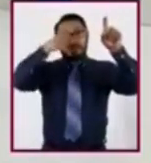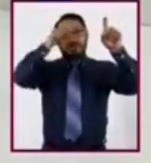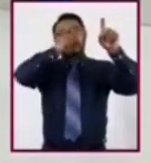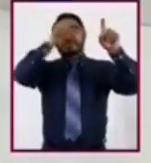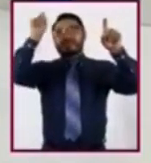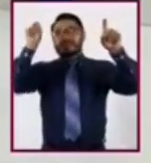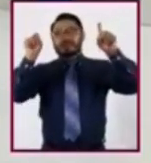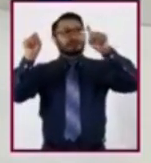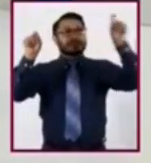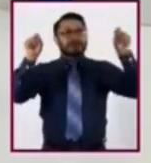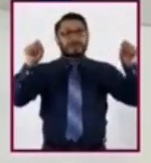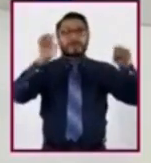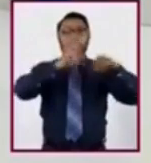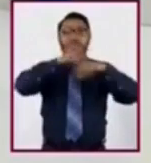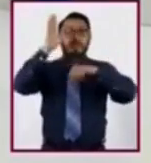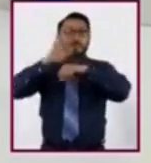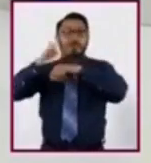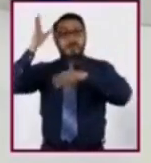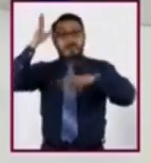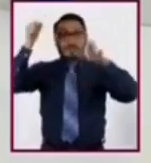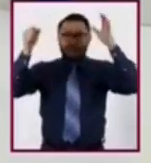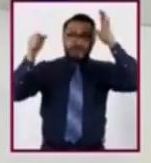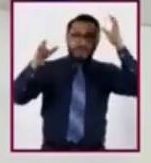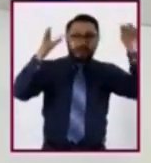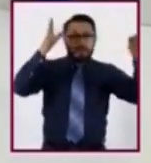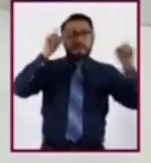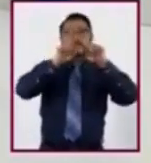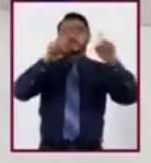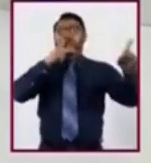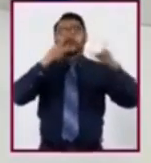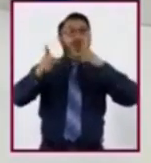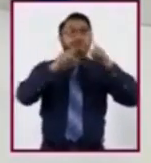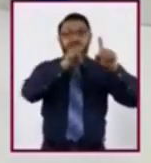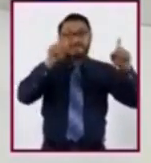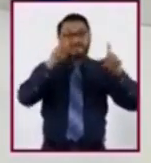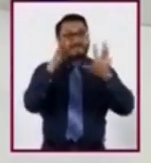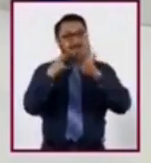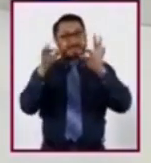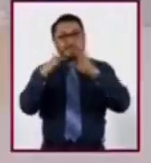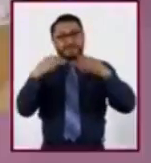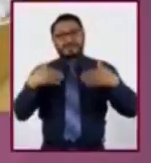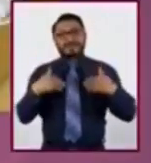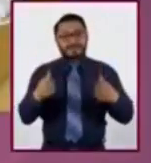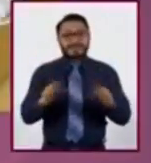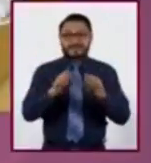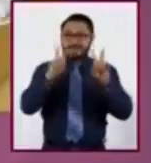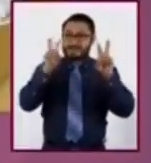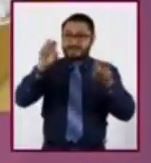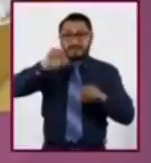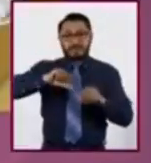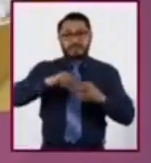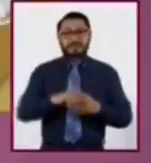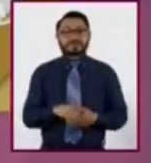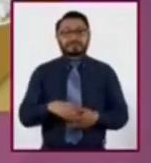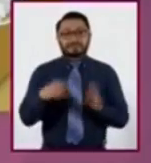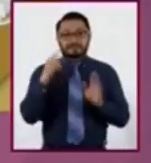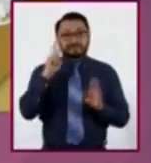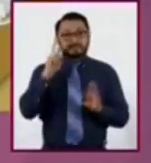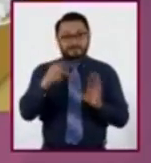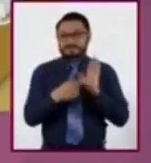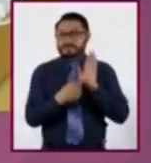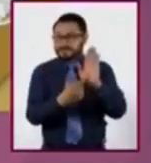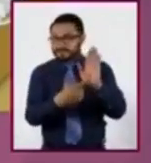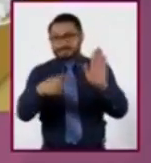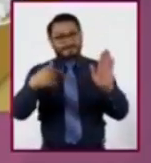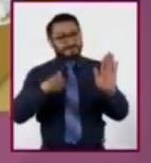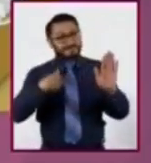incluir más y más conceptos que nos ayuden a entender el tema que estamos trabajando. En su pantalla pueden ver el mapa